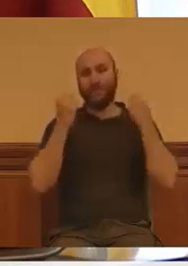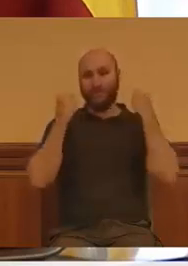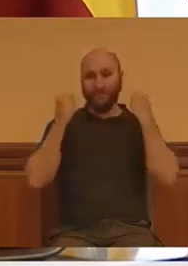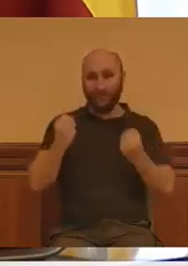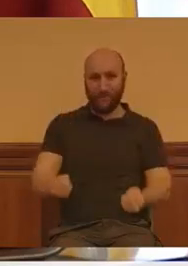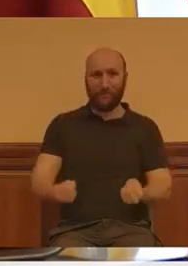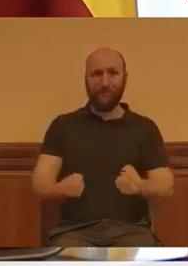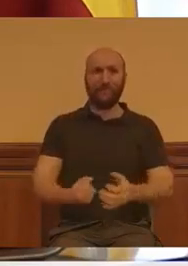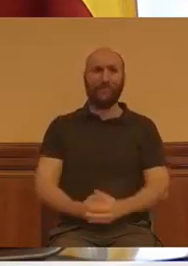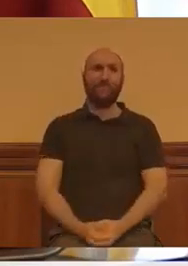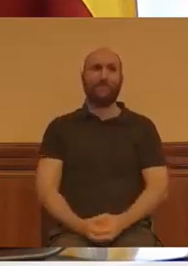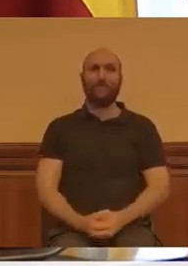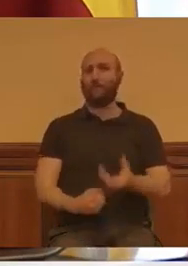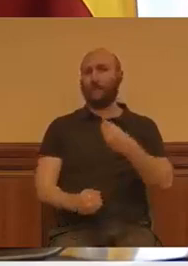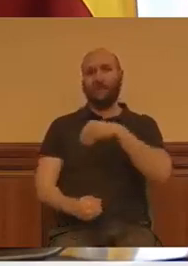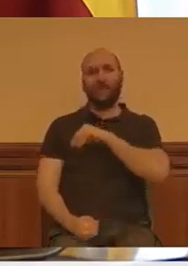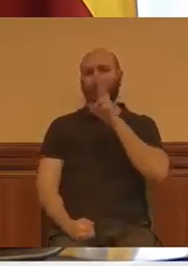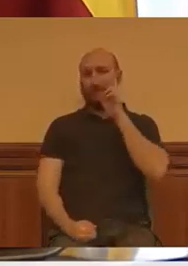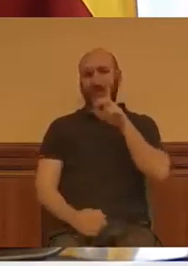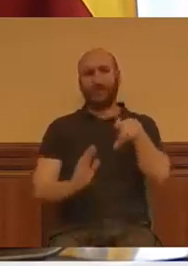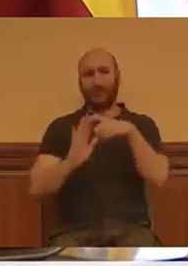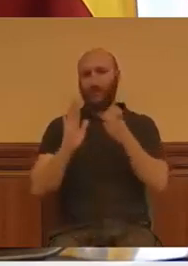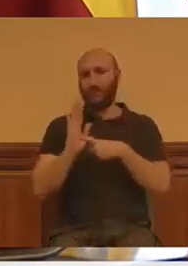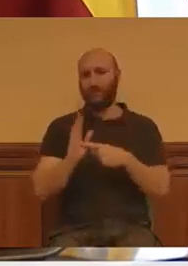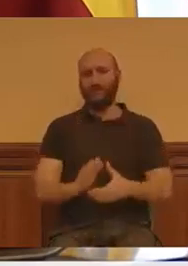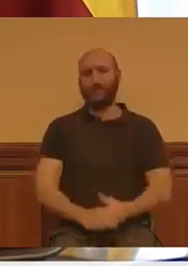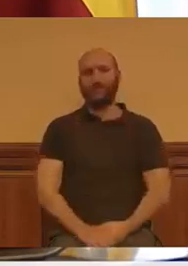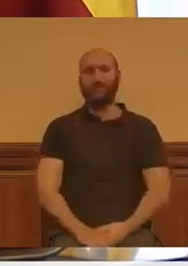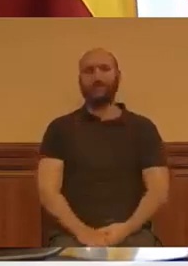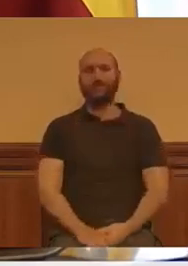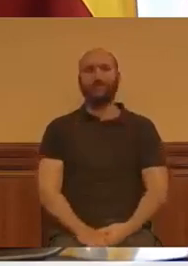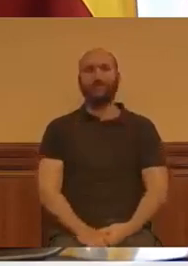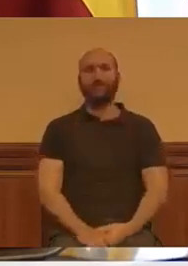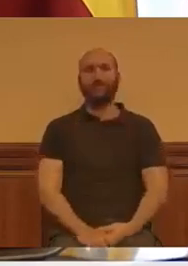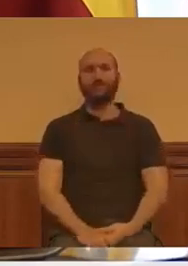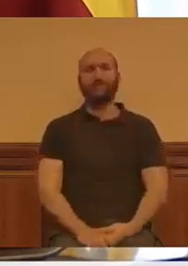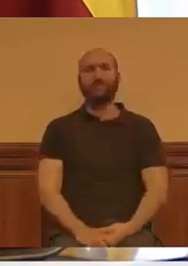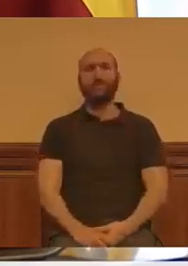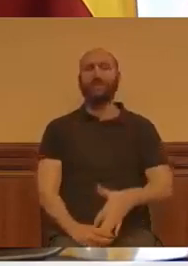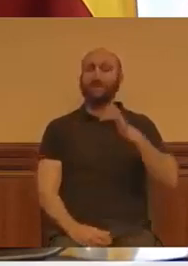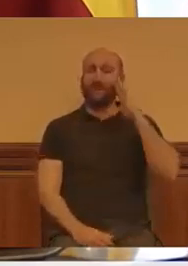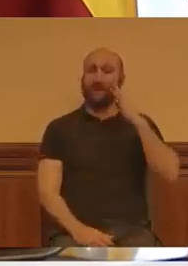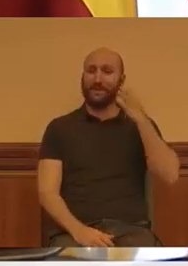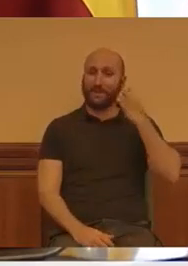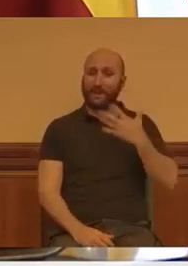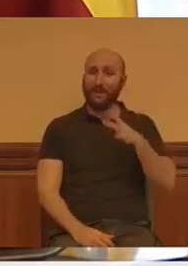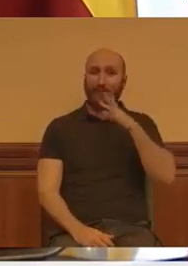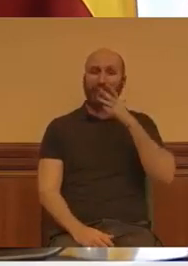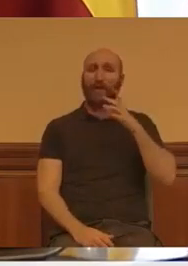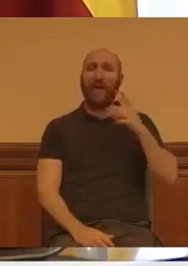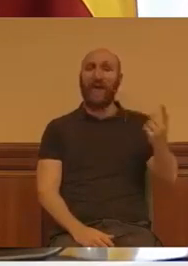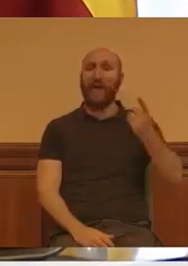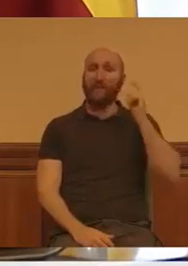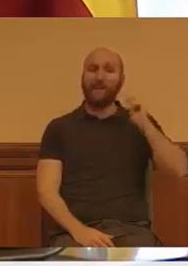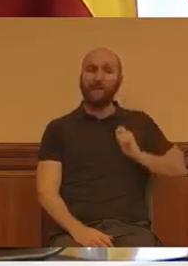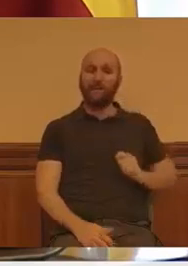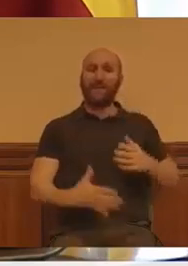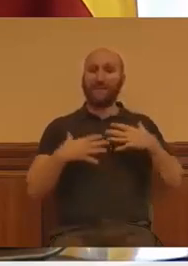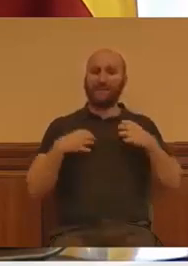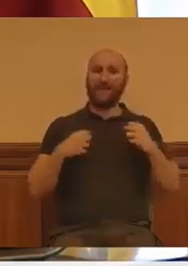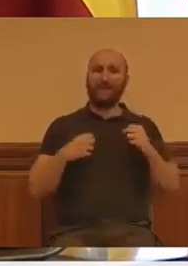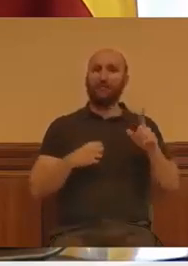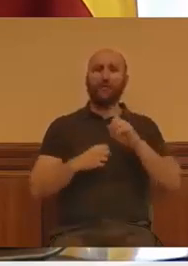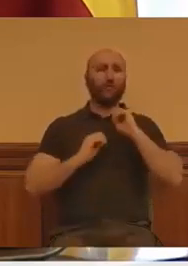toda España. ¿Les parece bien que se amenace a los profesionales sanitarios con no poder volver a